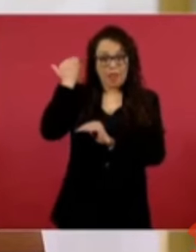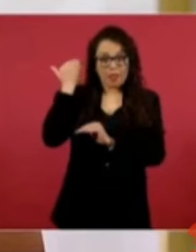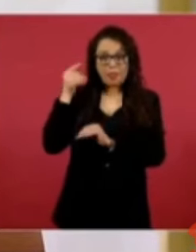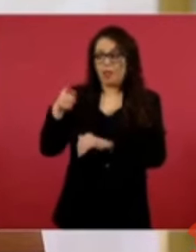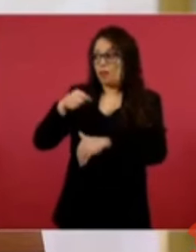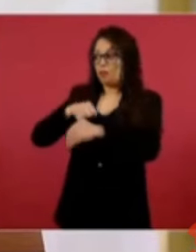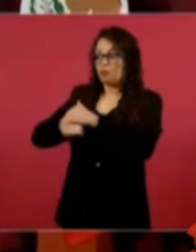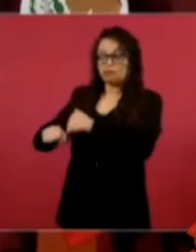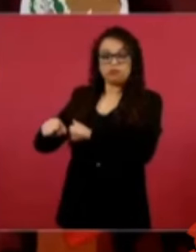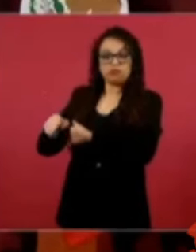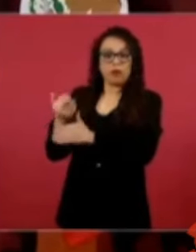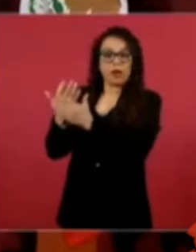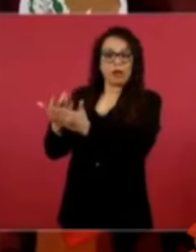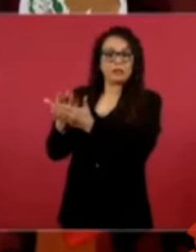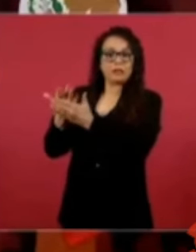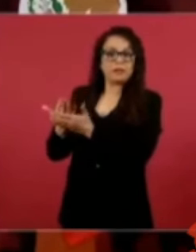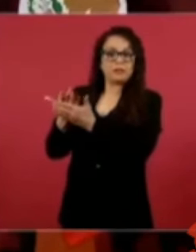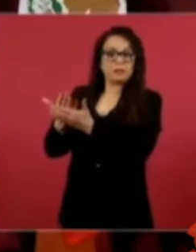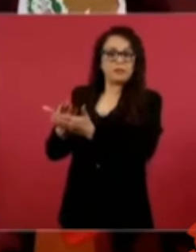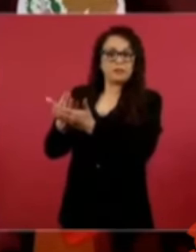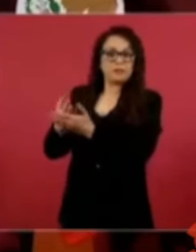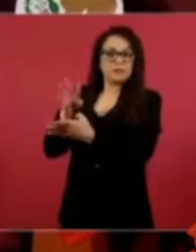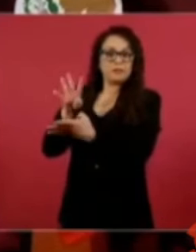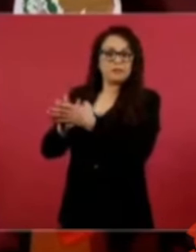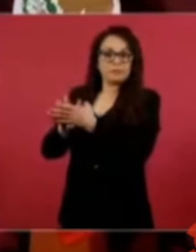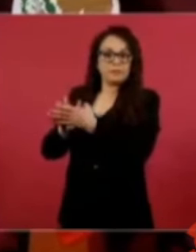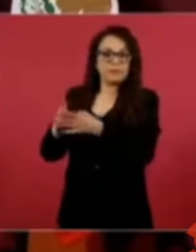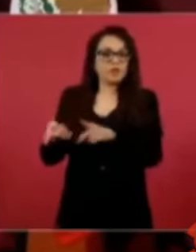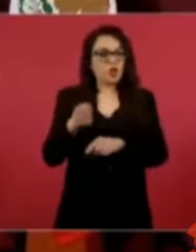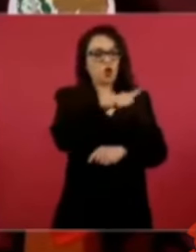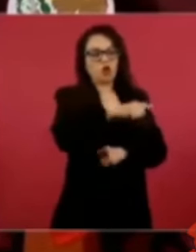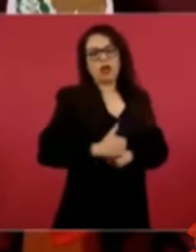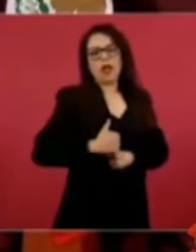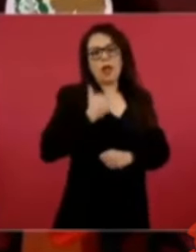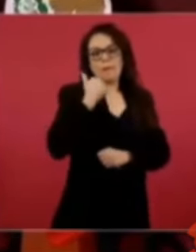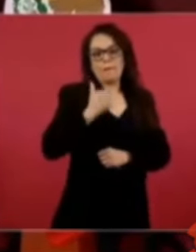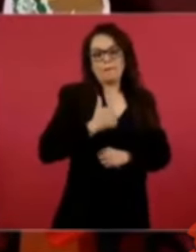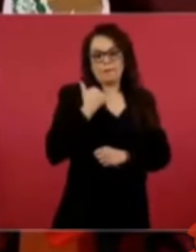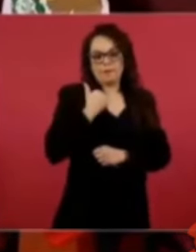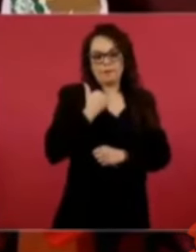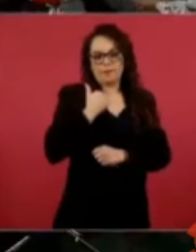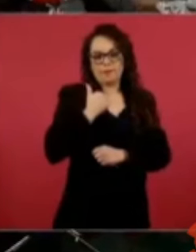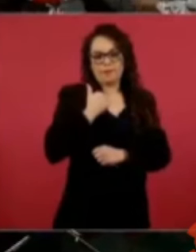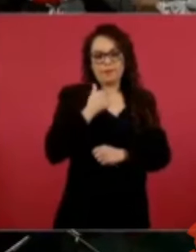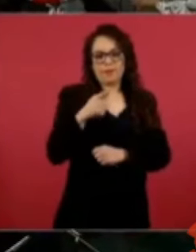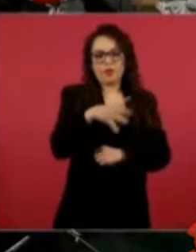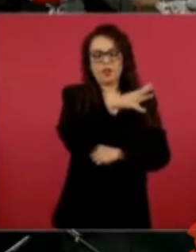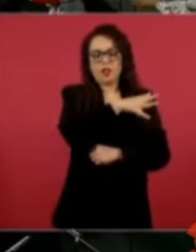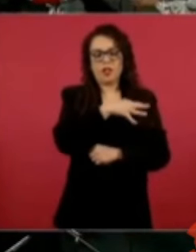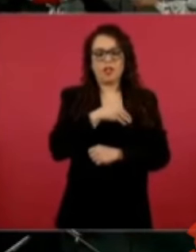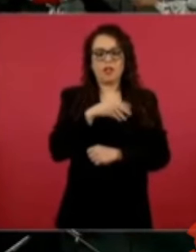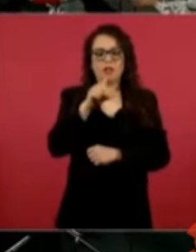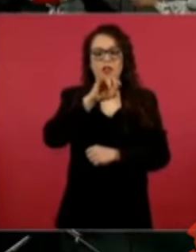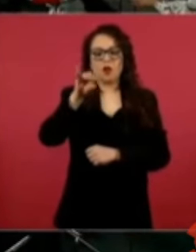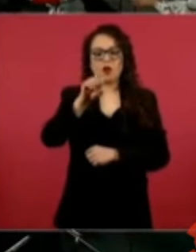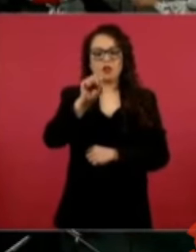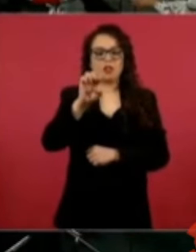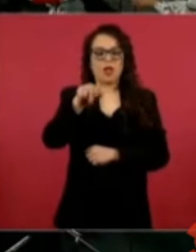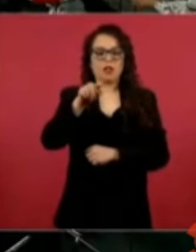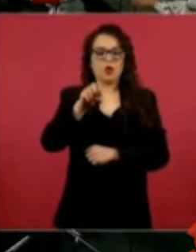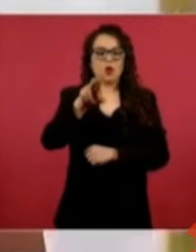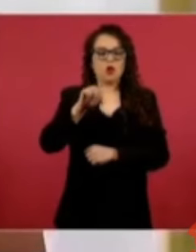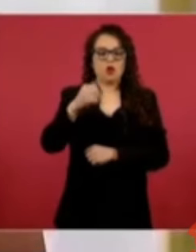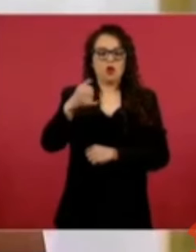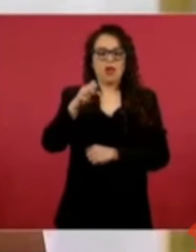Luis Antonio Yepes, Cervantes, hijo de José Antonio Yepes,